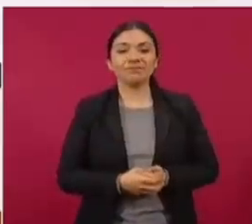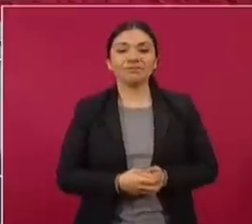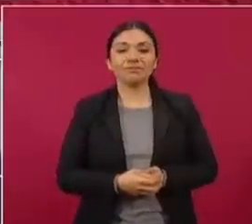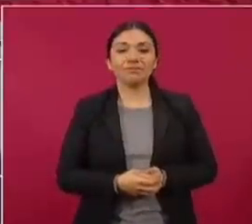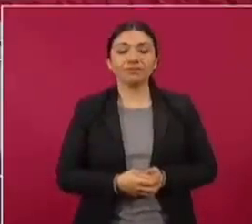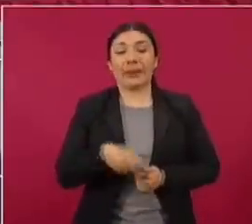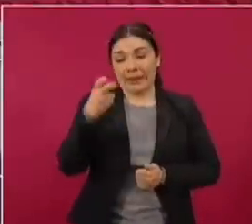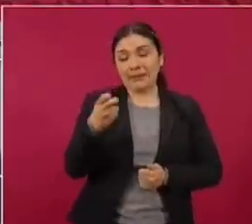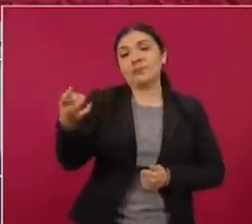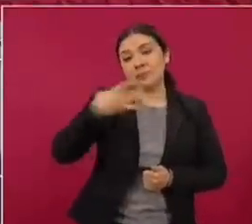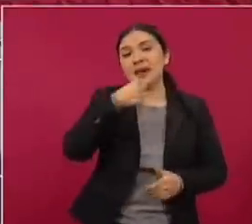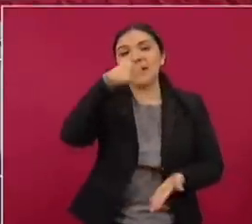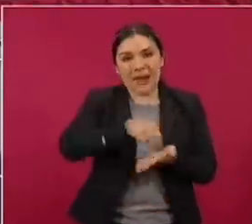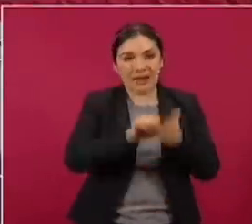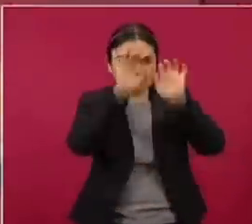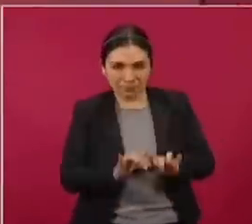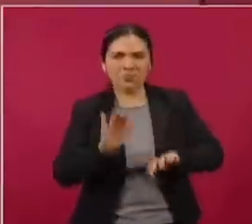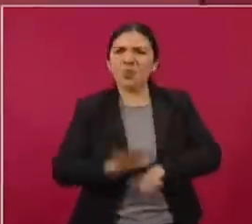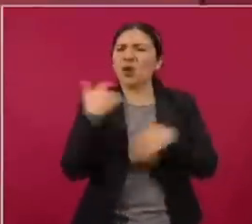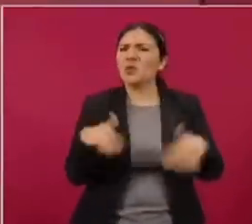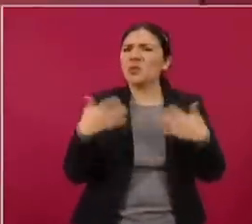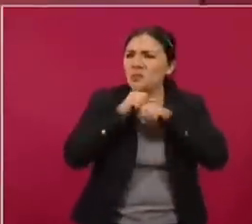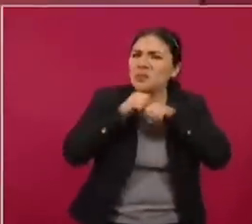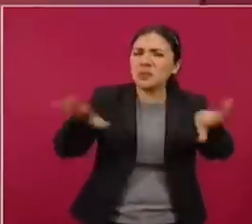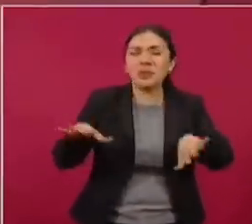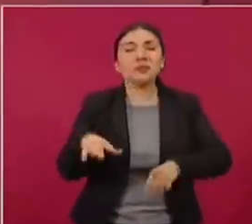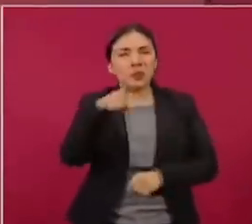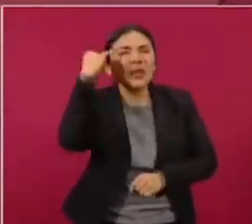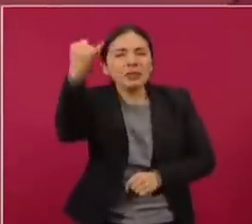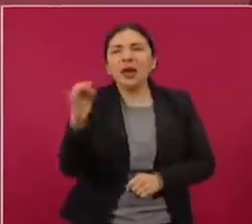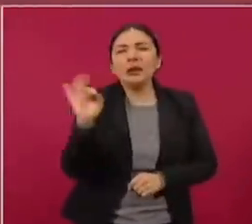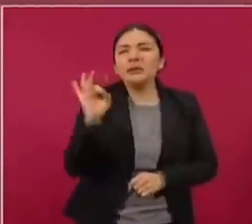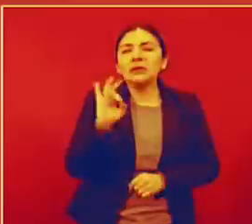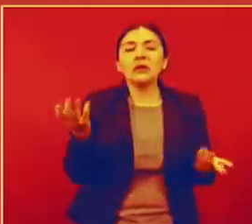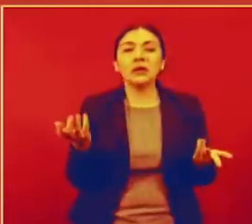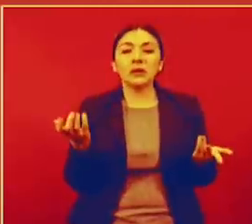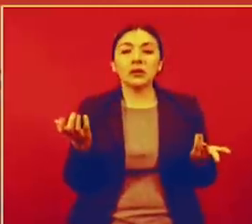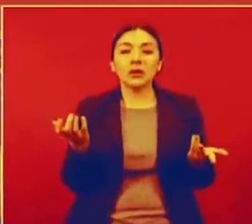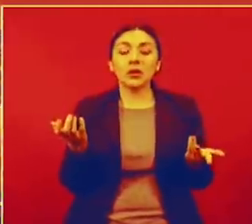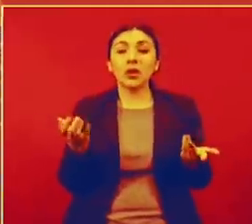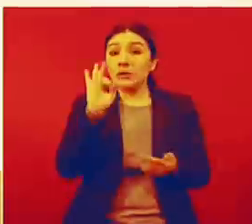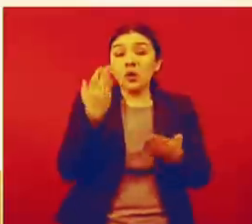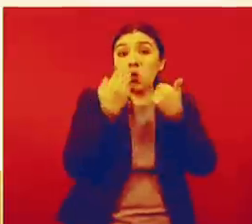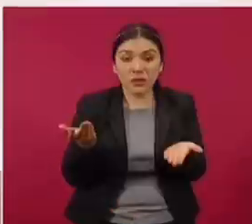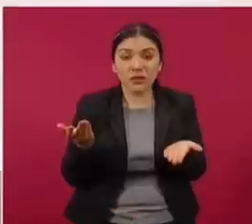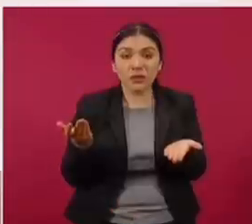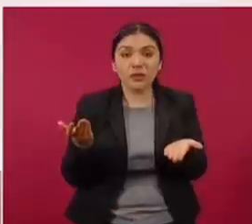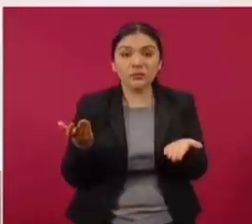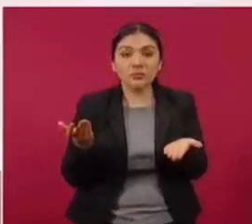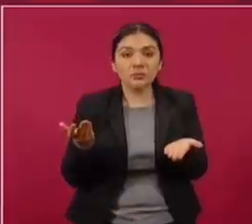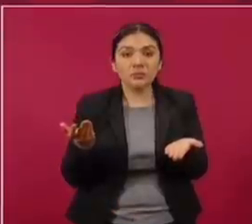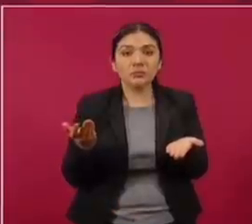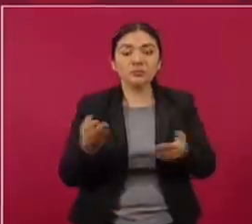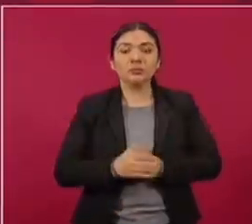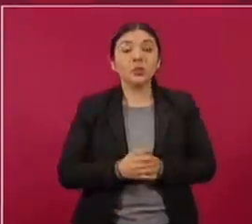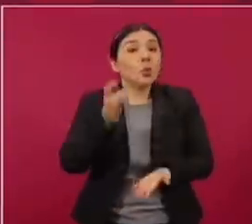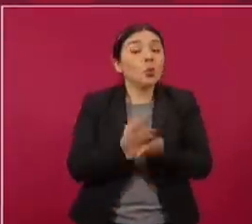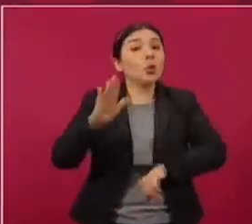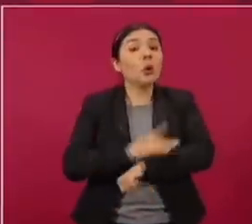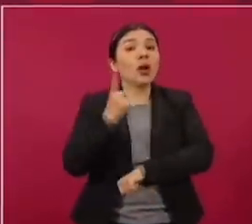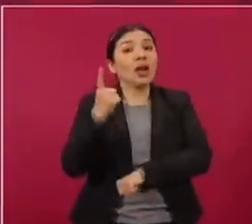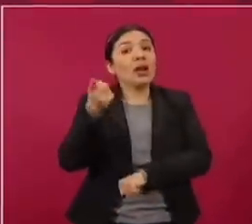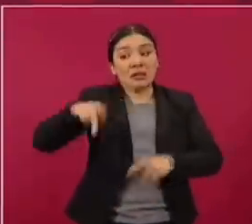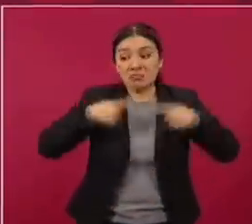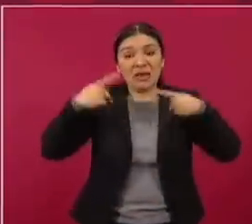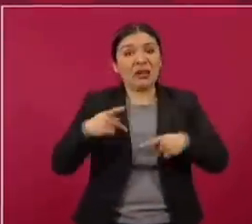Pero nos mandó una carta a Pedro, porque se hizo un escándalo. Imagínense, si no existe una denuncia formal, nada más por la campaña de